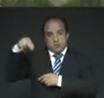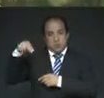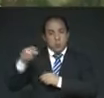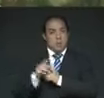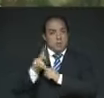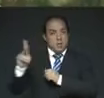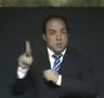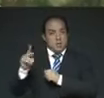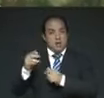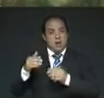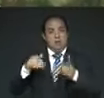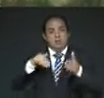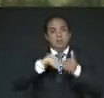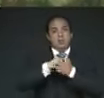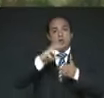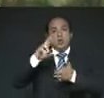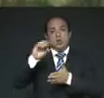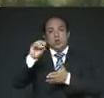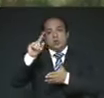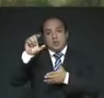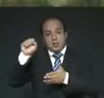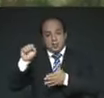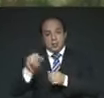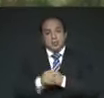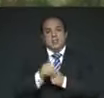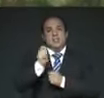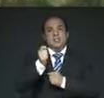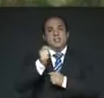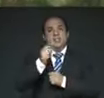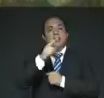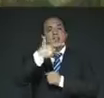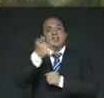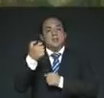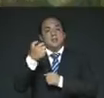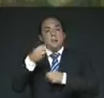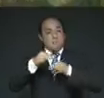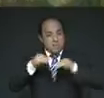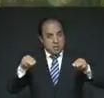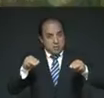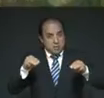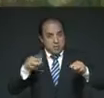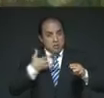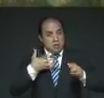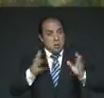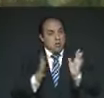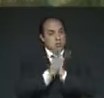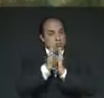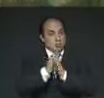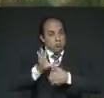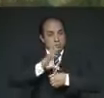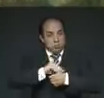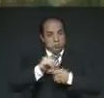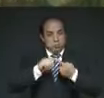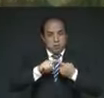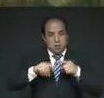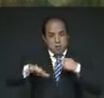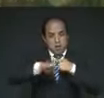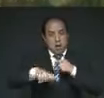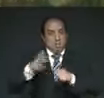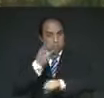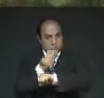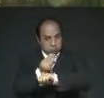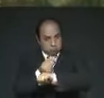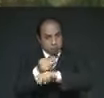Rosales, al Oriente. Son 700 metros, con una intervención integral, pavimentación, espacio